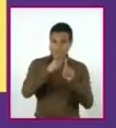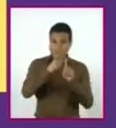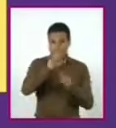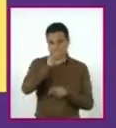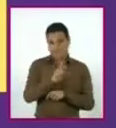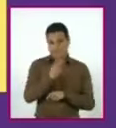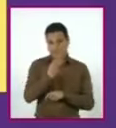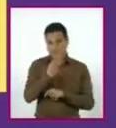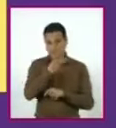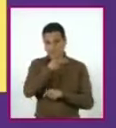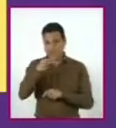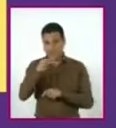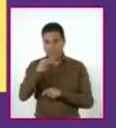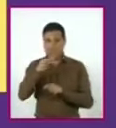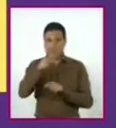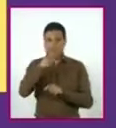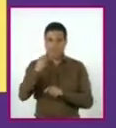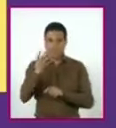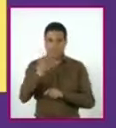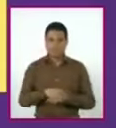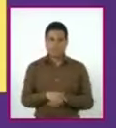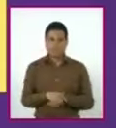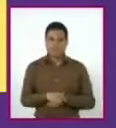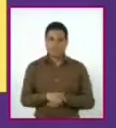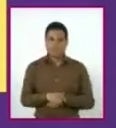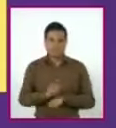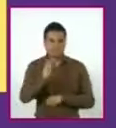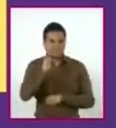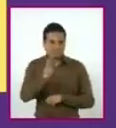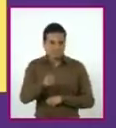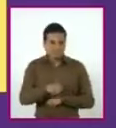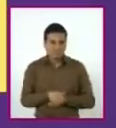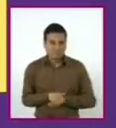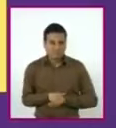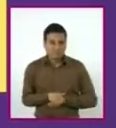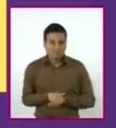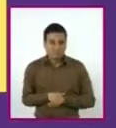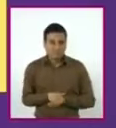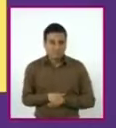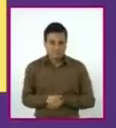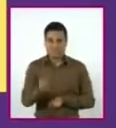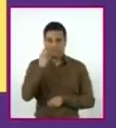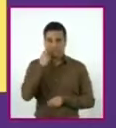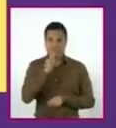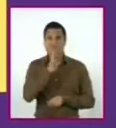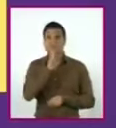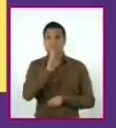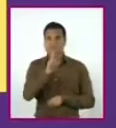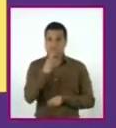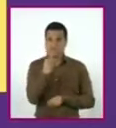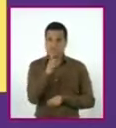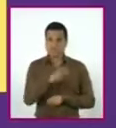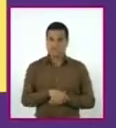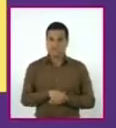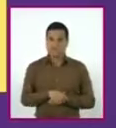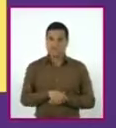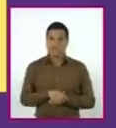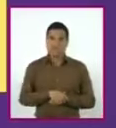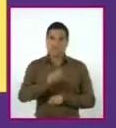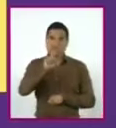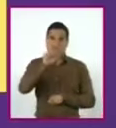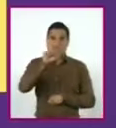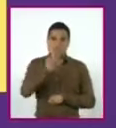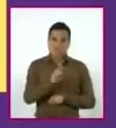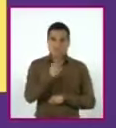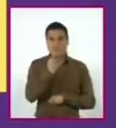Esto quiere decir que nuestra ecuación tendrá dos soluciones. x1 igual